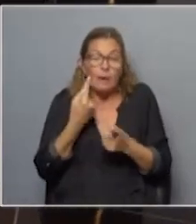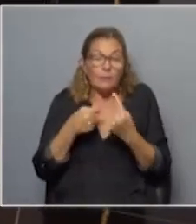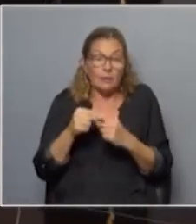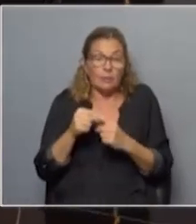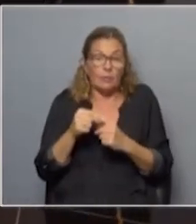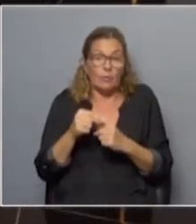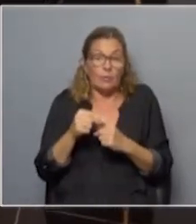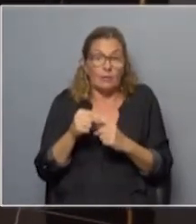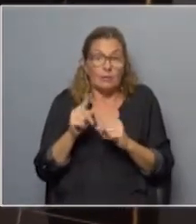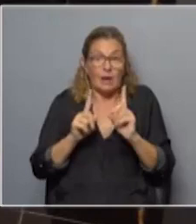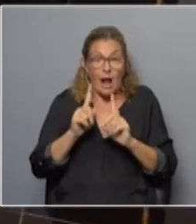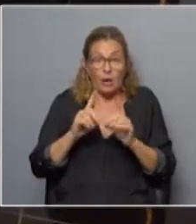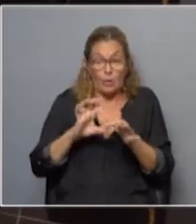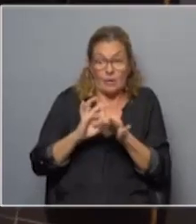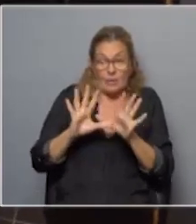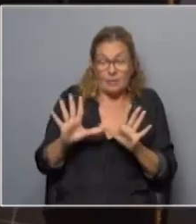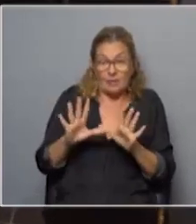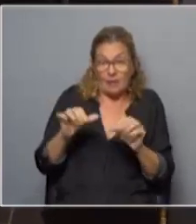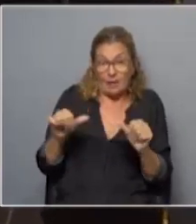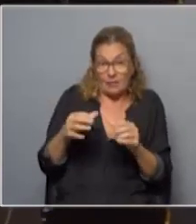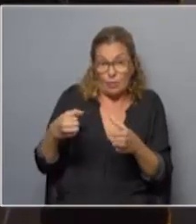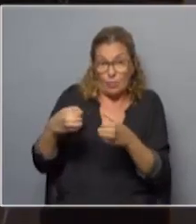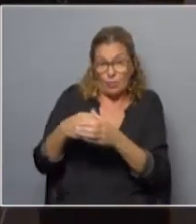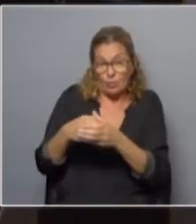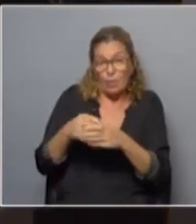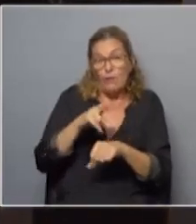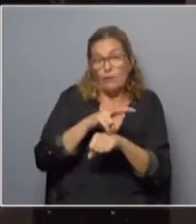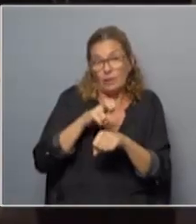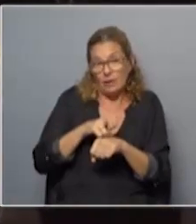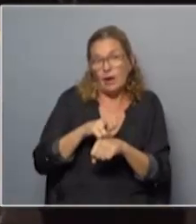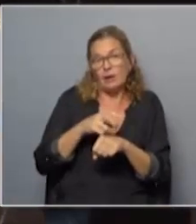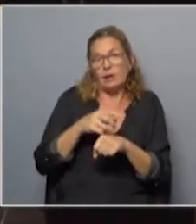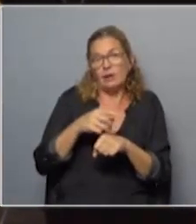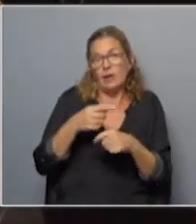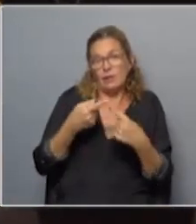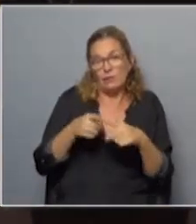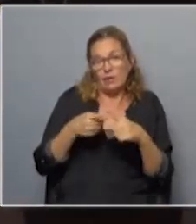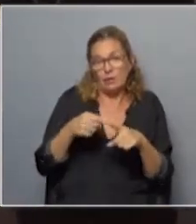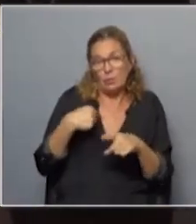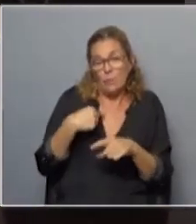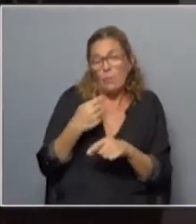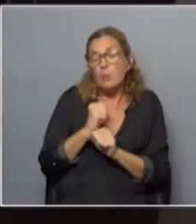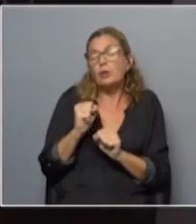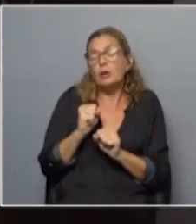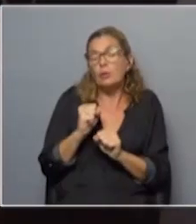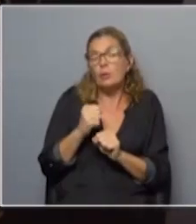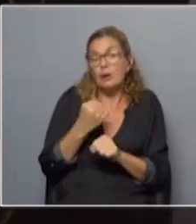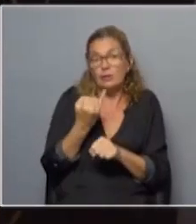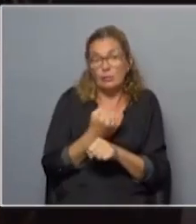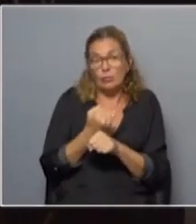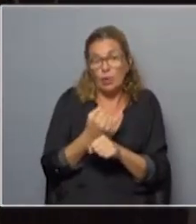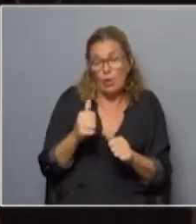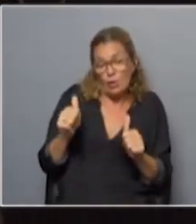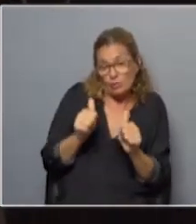ser una entidad independiente que puede estar integrada por Fiscalía a Suprema Corte de Justicia porque no la institución los